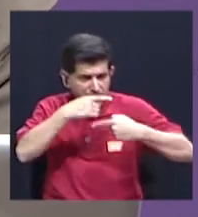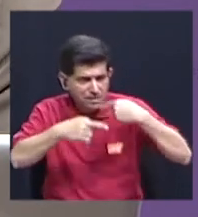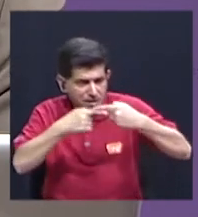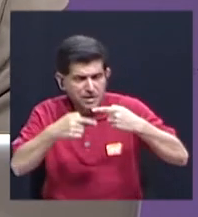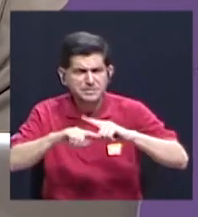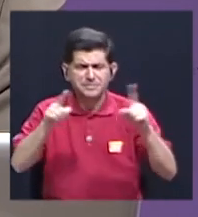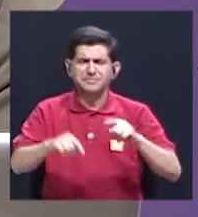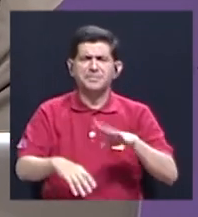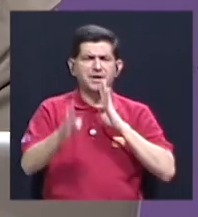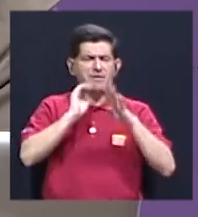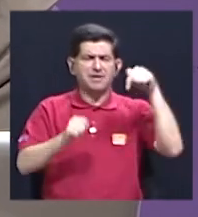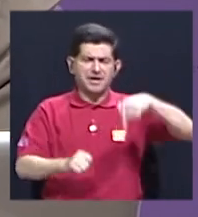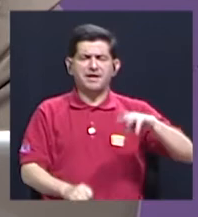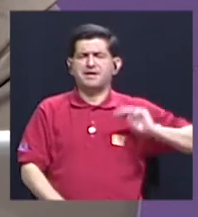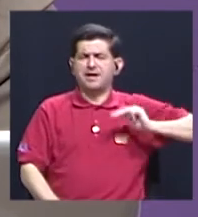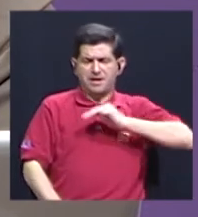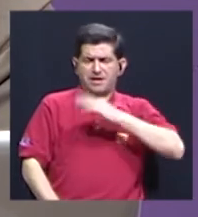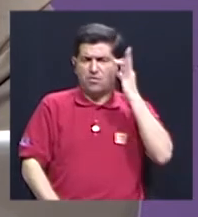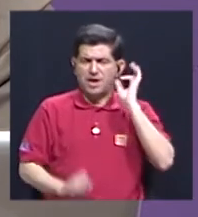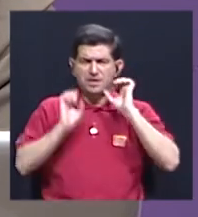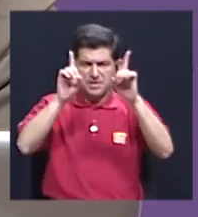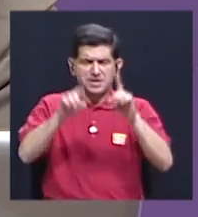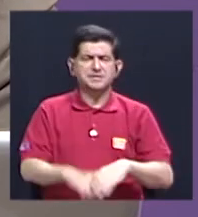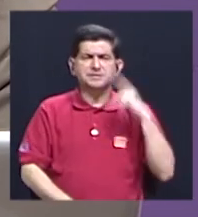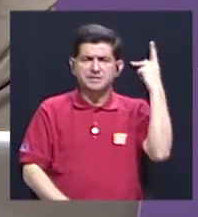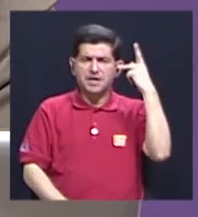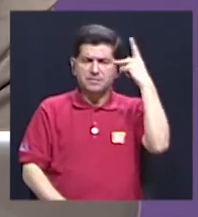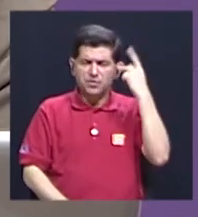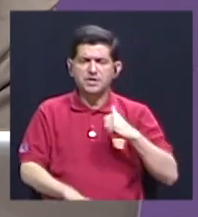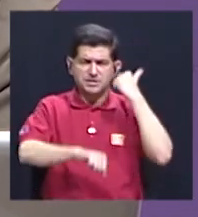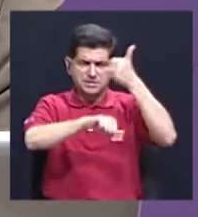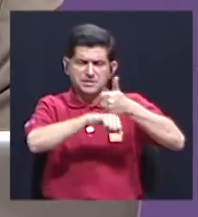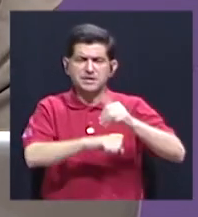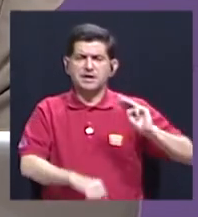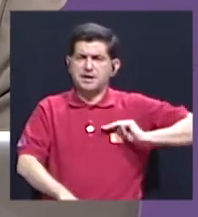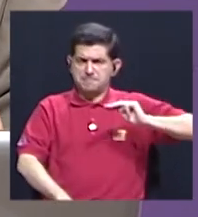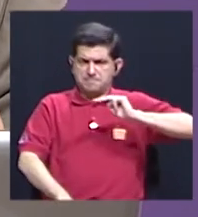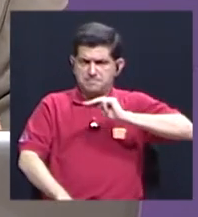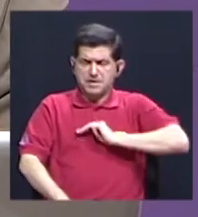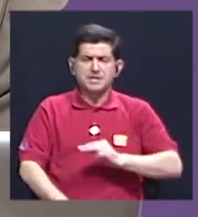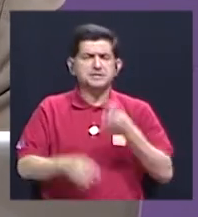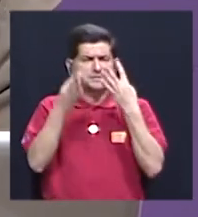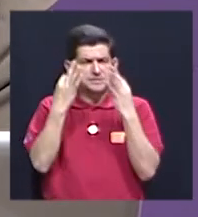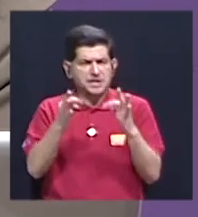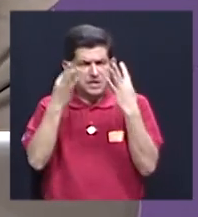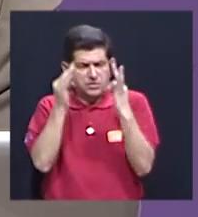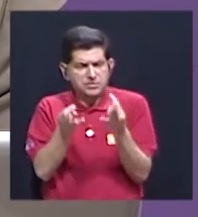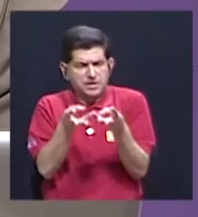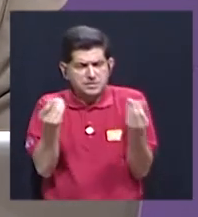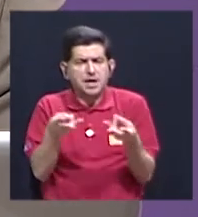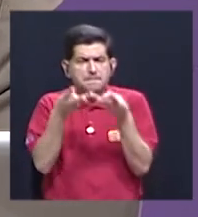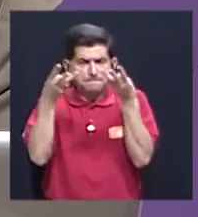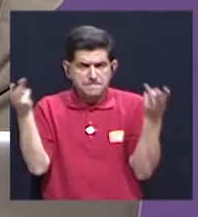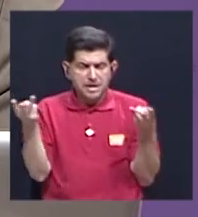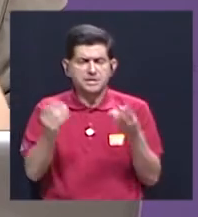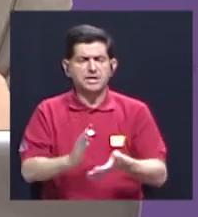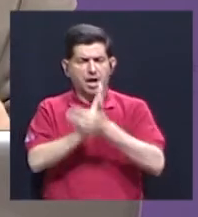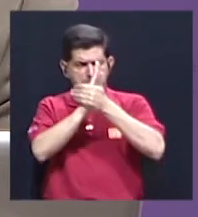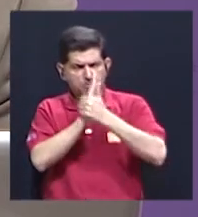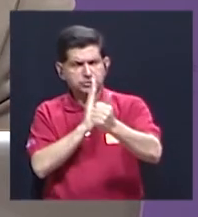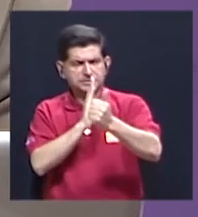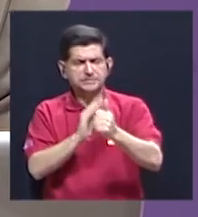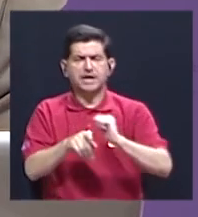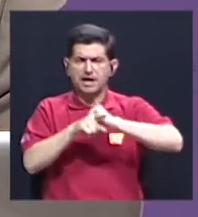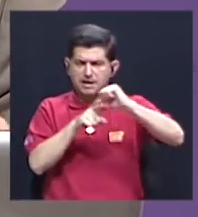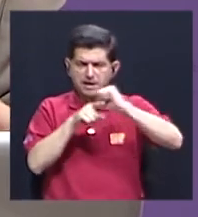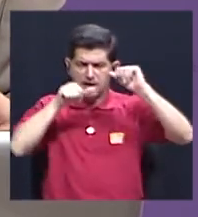significaba la política de género implementada en el ministerio. Una política que de alguna manera ha logrado producir materiales potentes, una